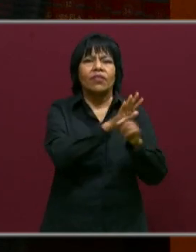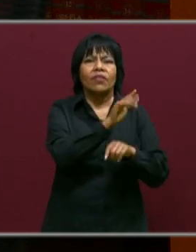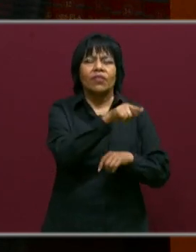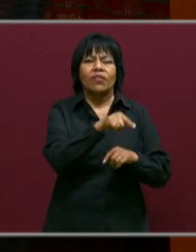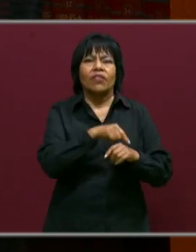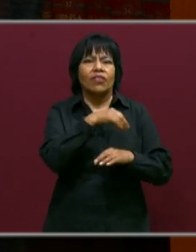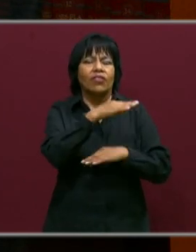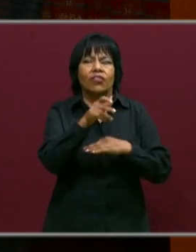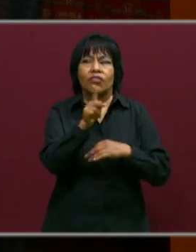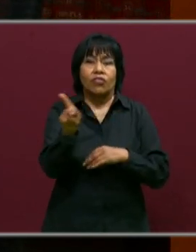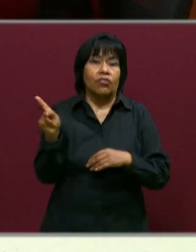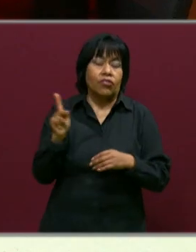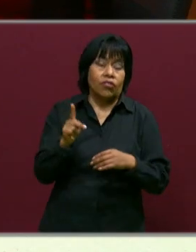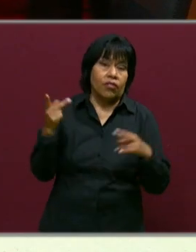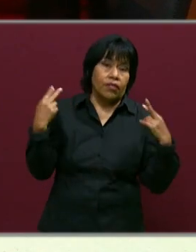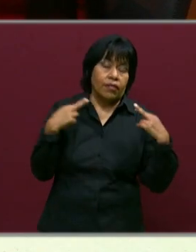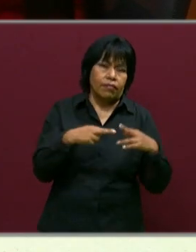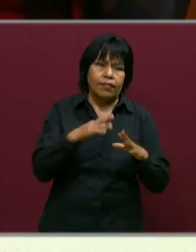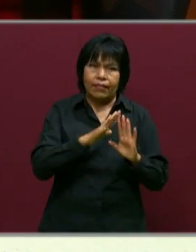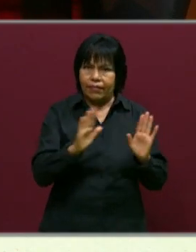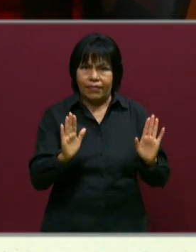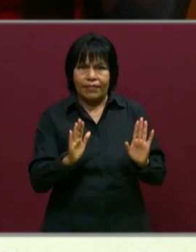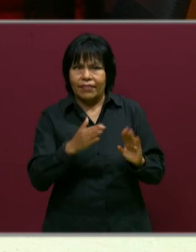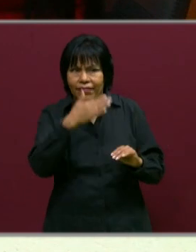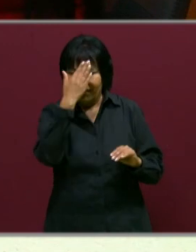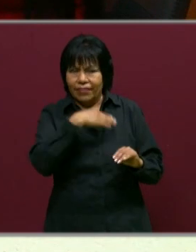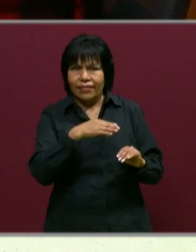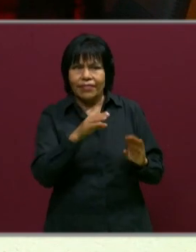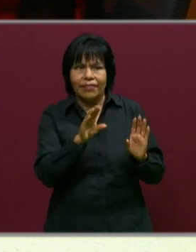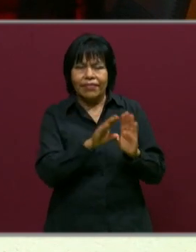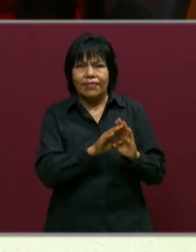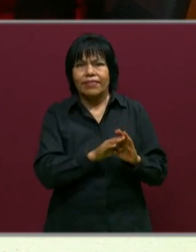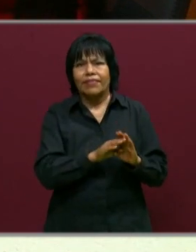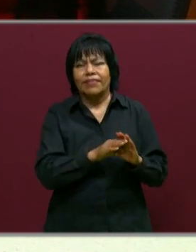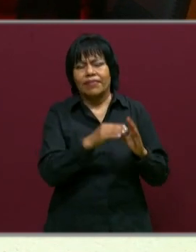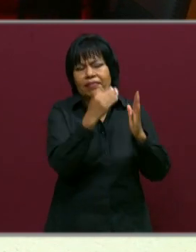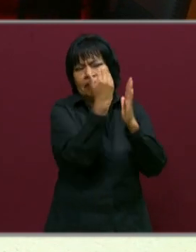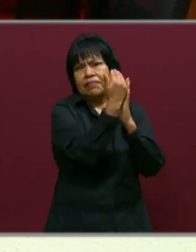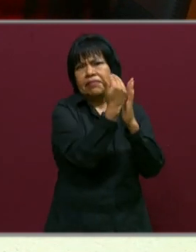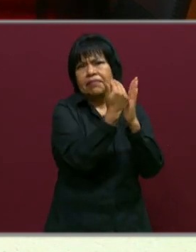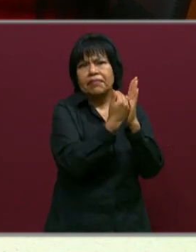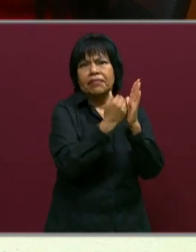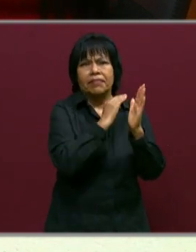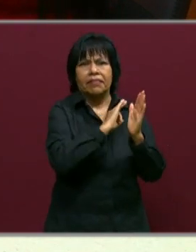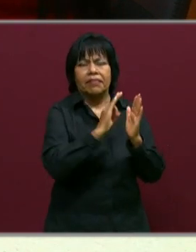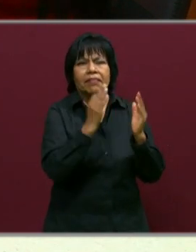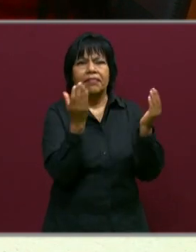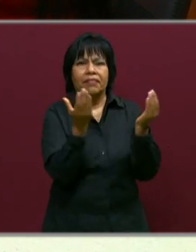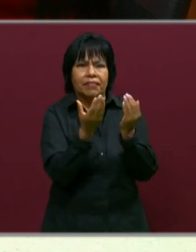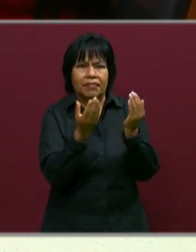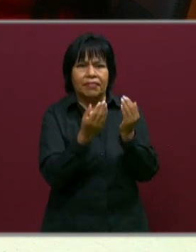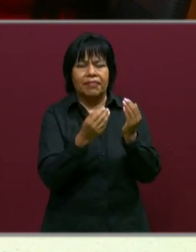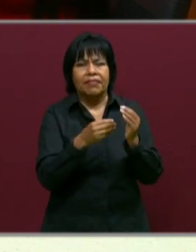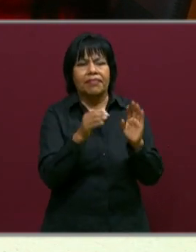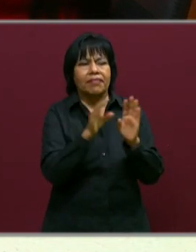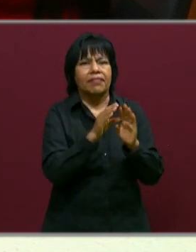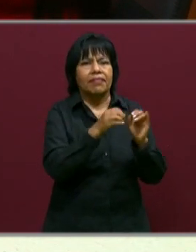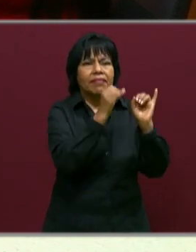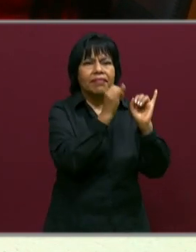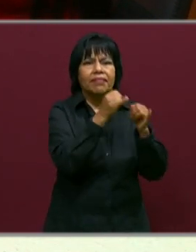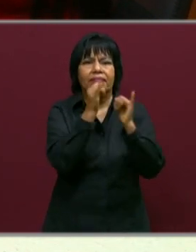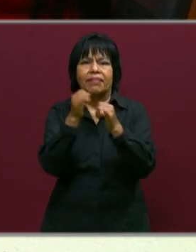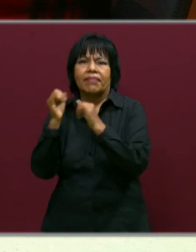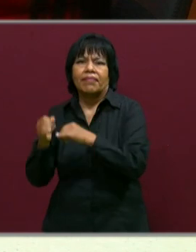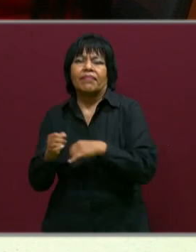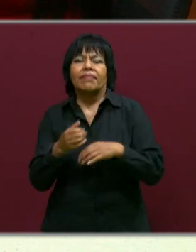todas tengamos como que a la mano el documento donde yo pueda hacer la descripción correspondiente